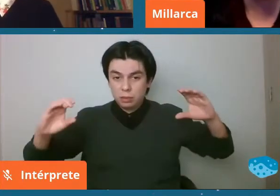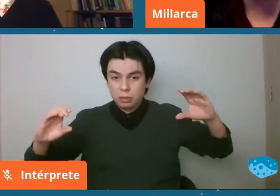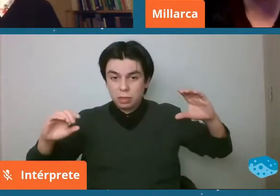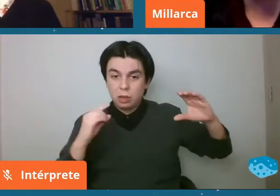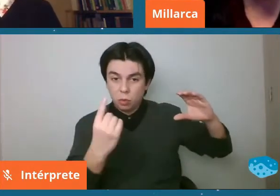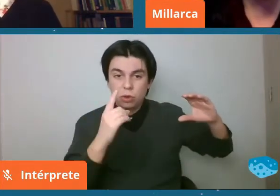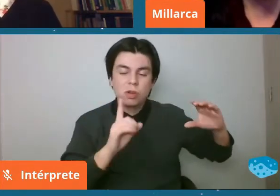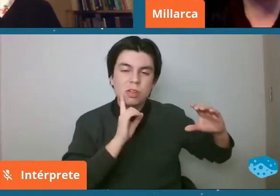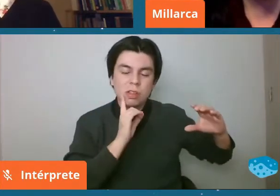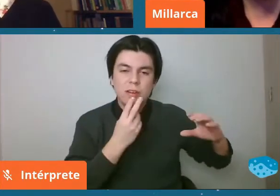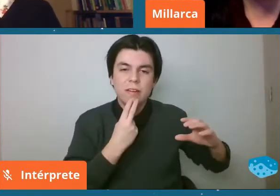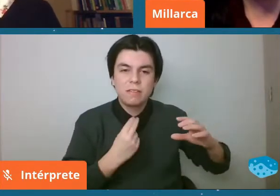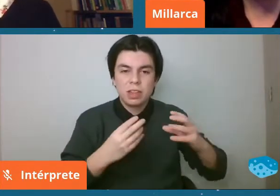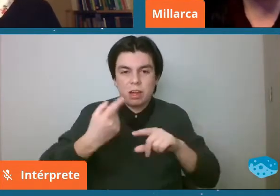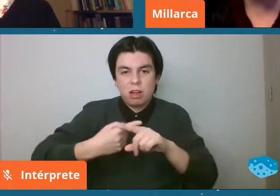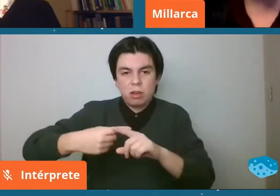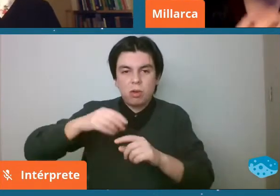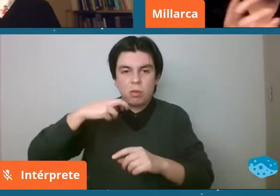entonces